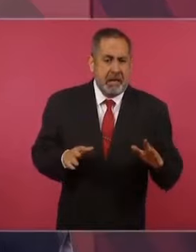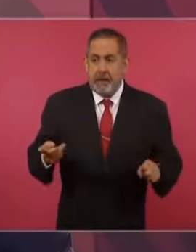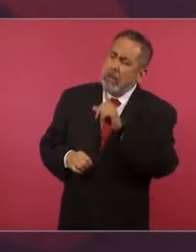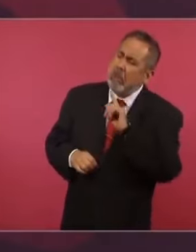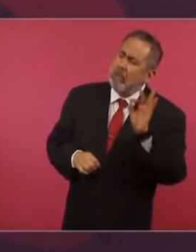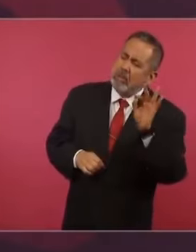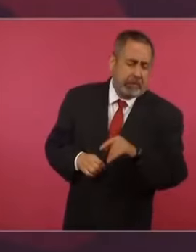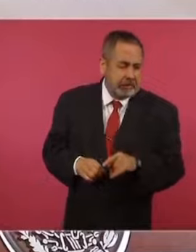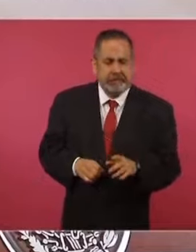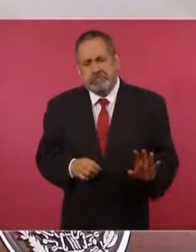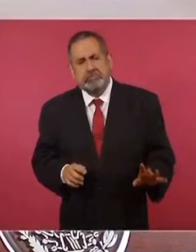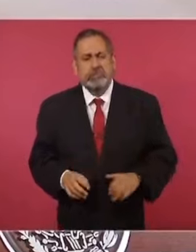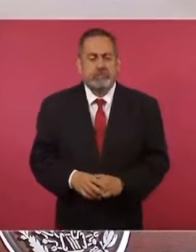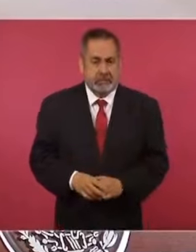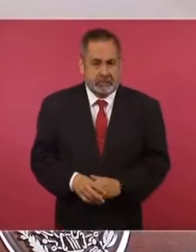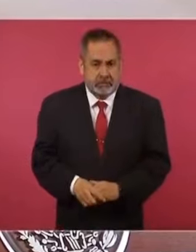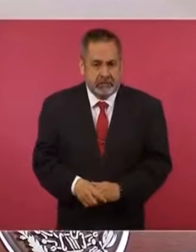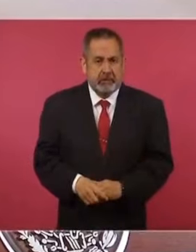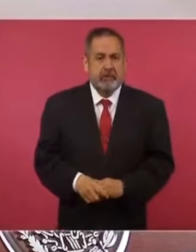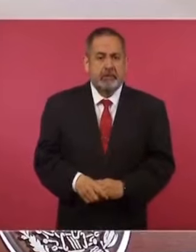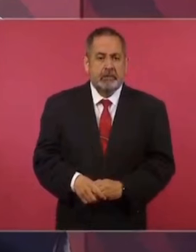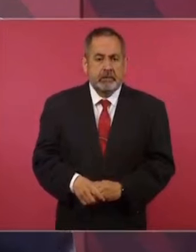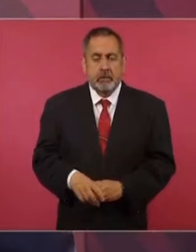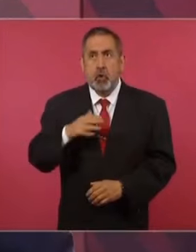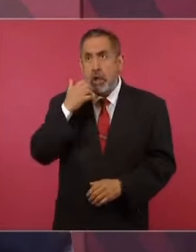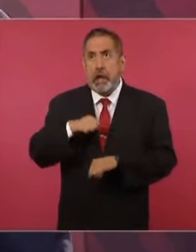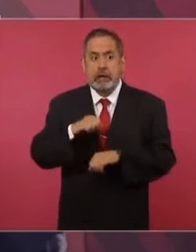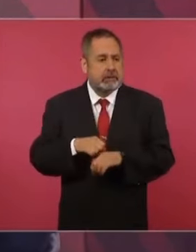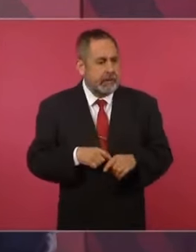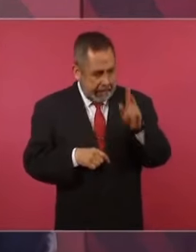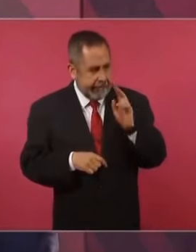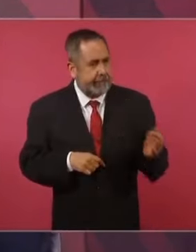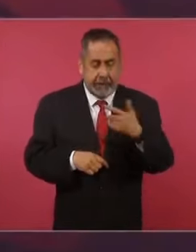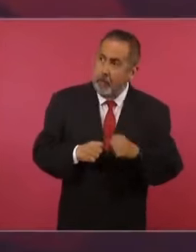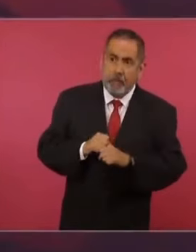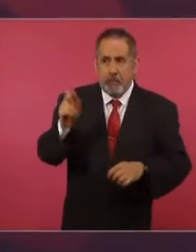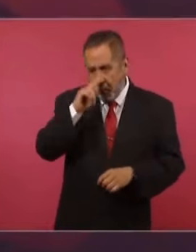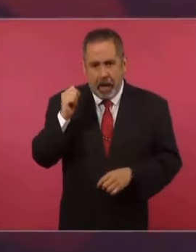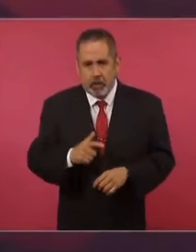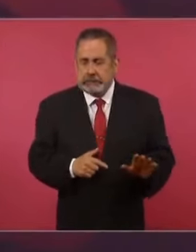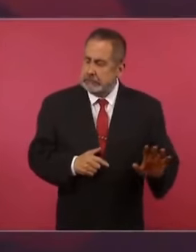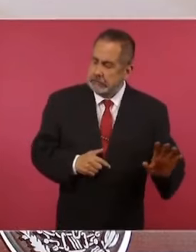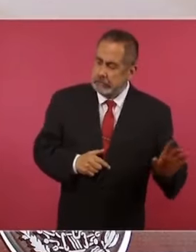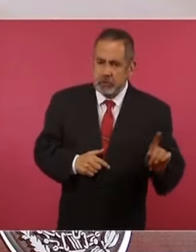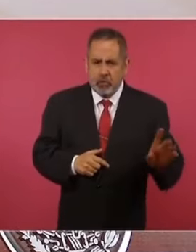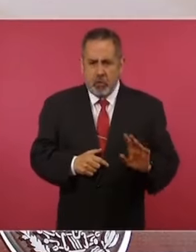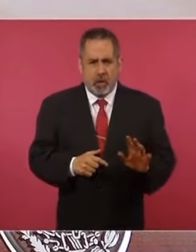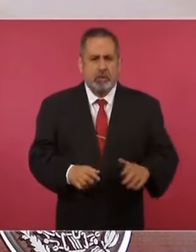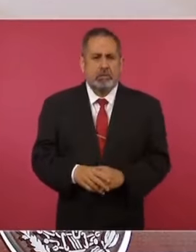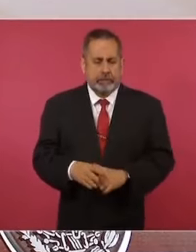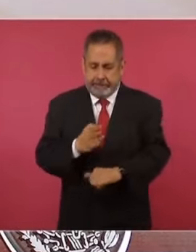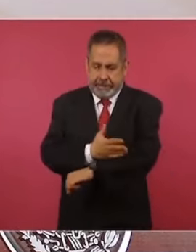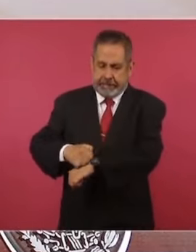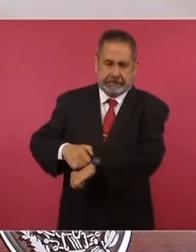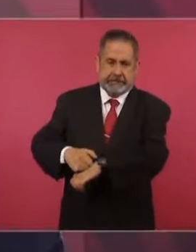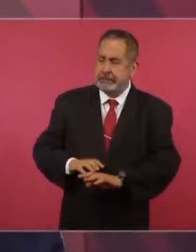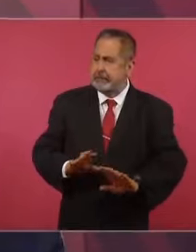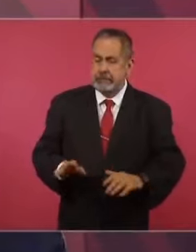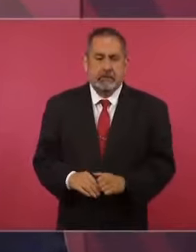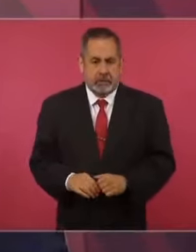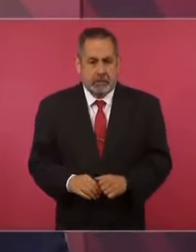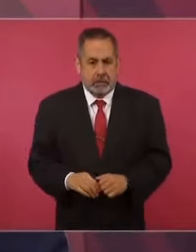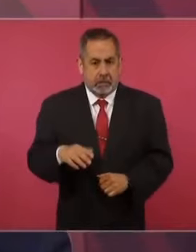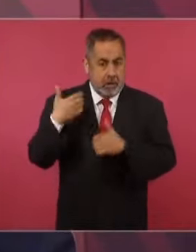no ha pasado a mayores. No quiero invocar cosas indeseables. Mejor toco madera,